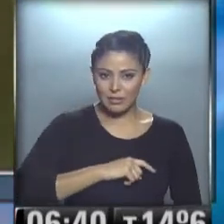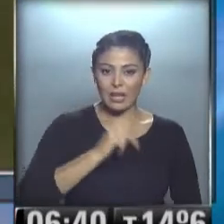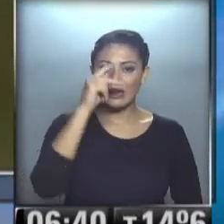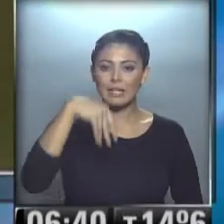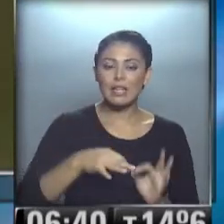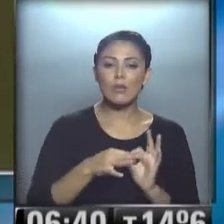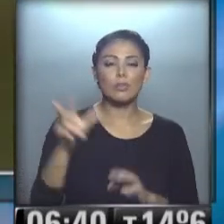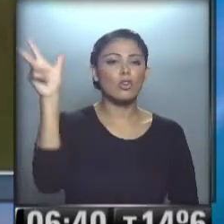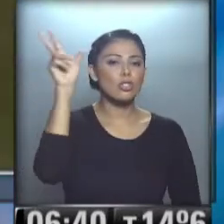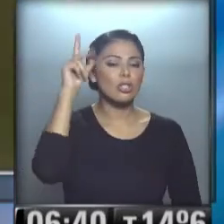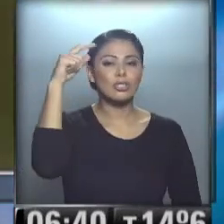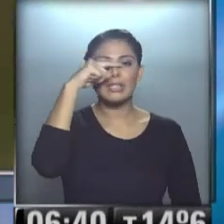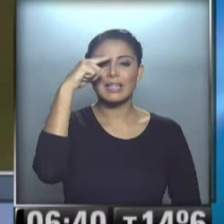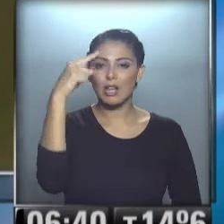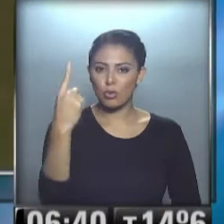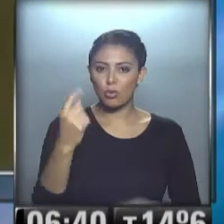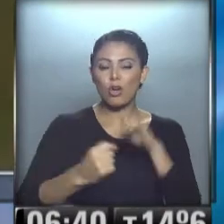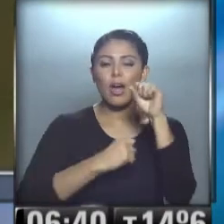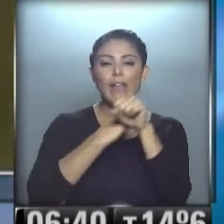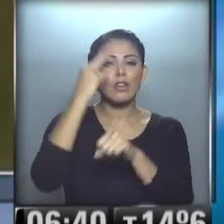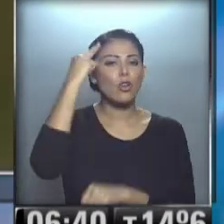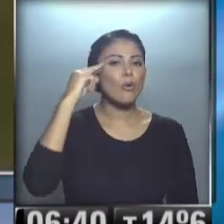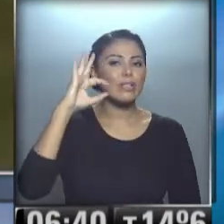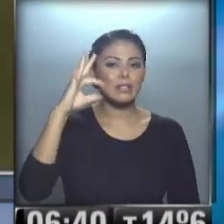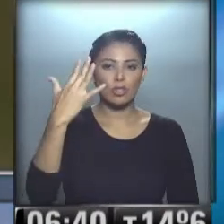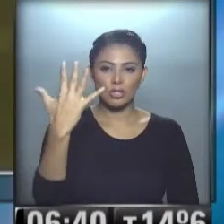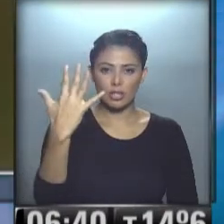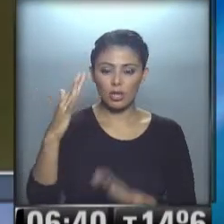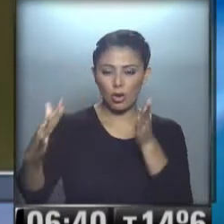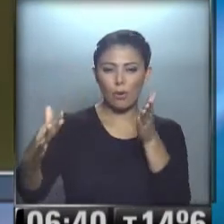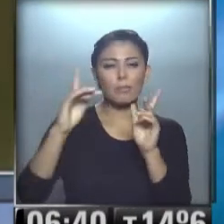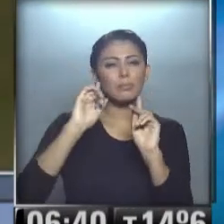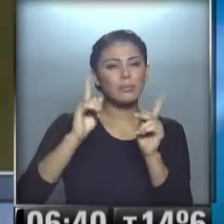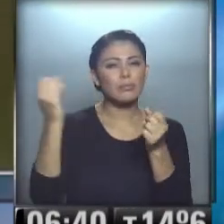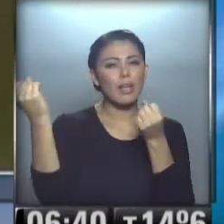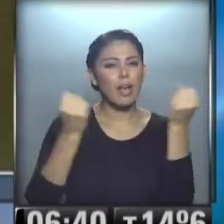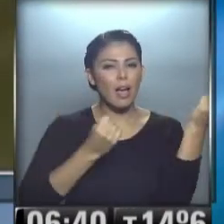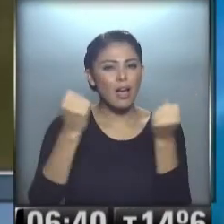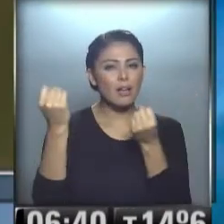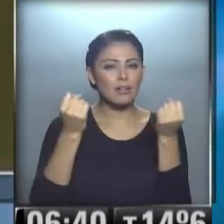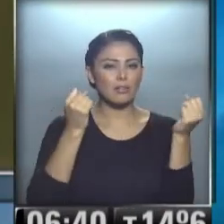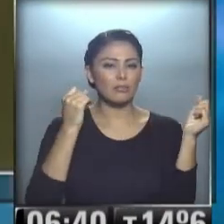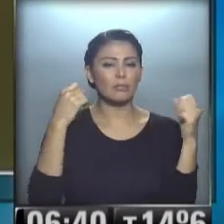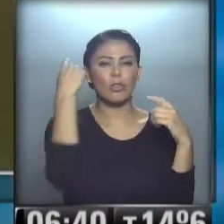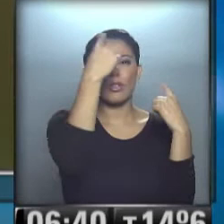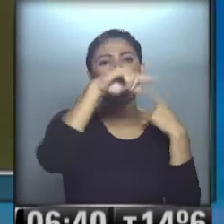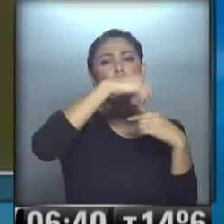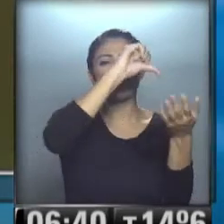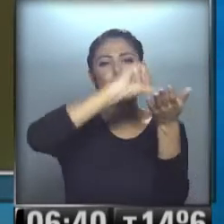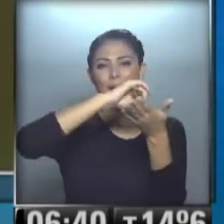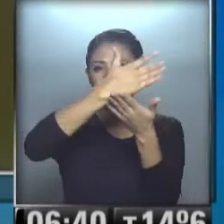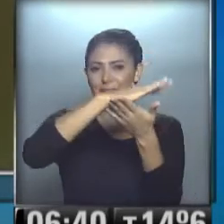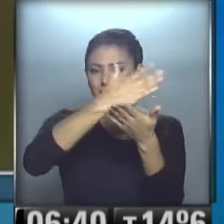871 y 905... ...de esta ruta... ...con mucho movimiento de vehículos... ...de países limítrofes...